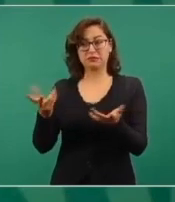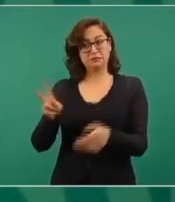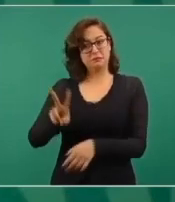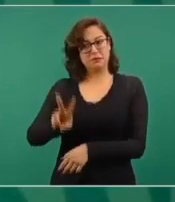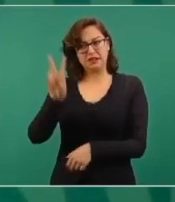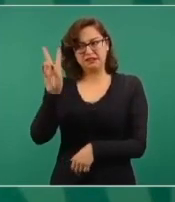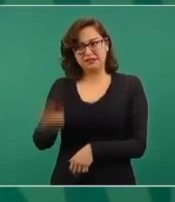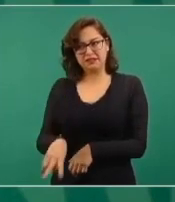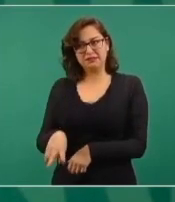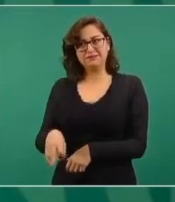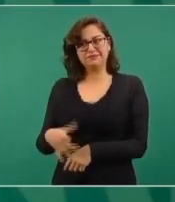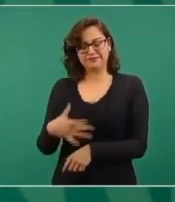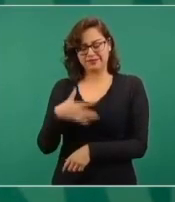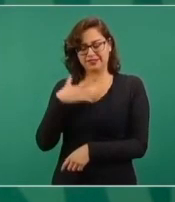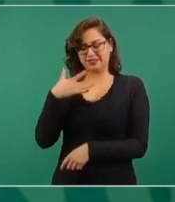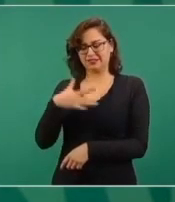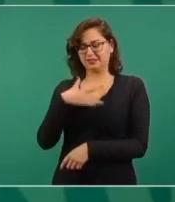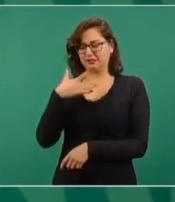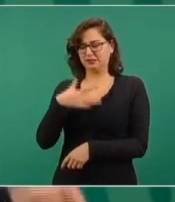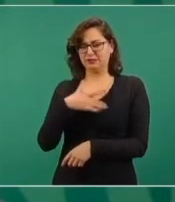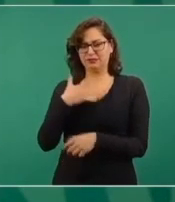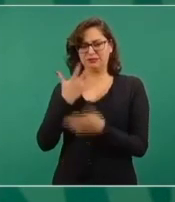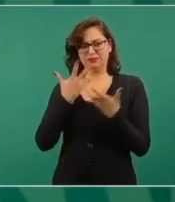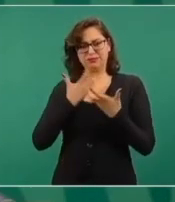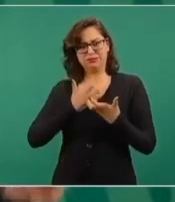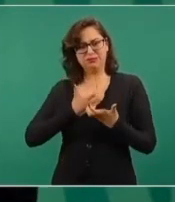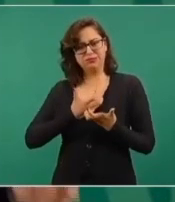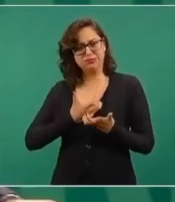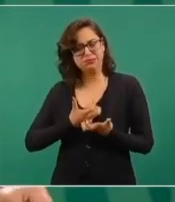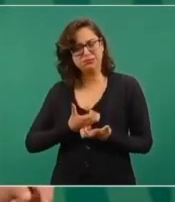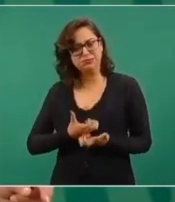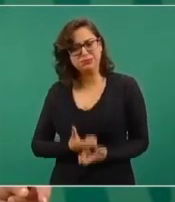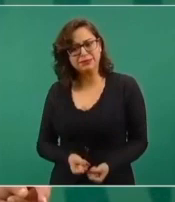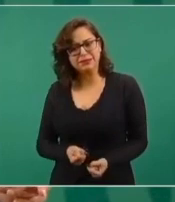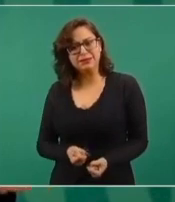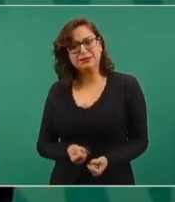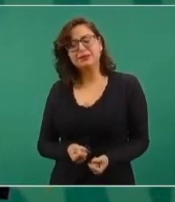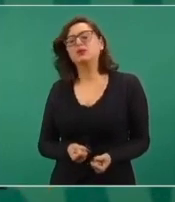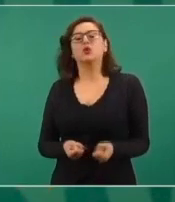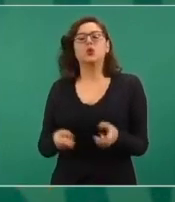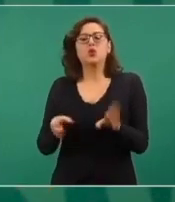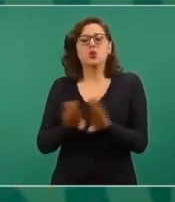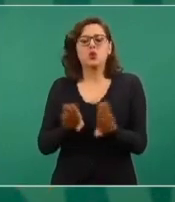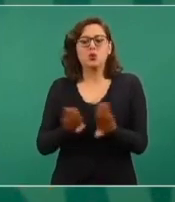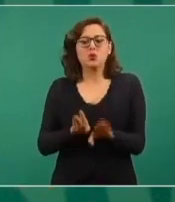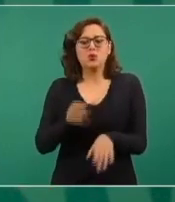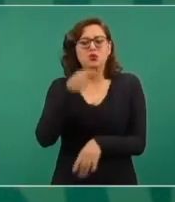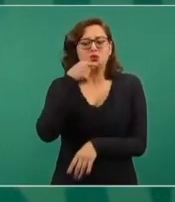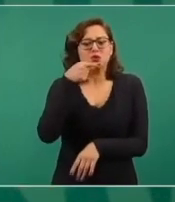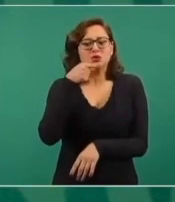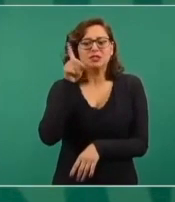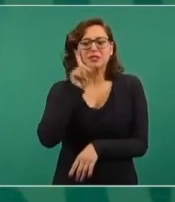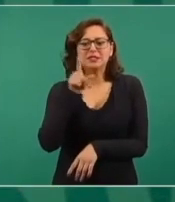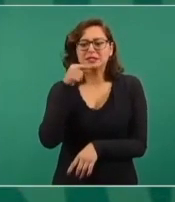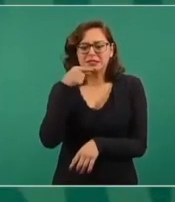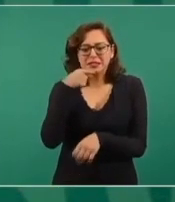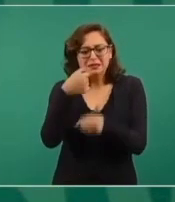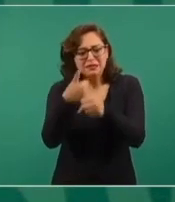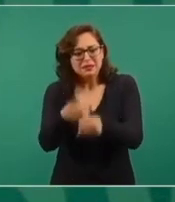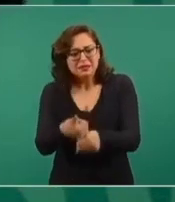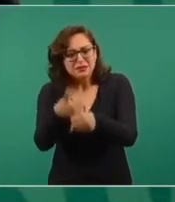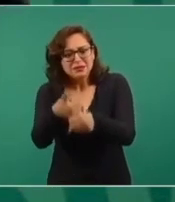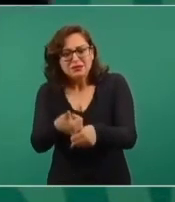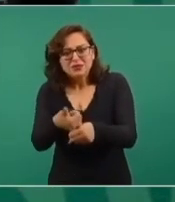le duele, el ver a niñas, a niños padeciendo, sufriendo,